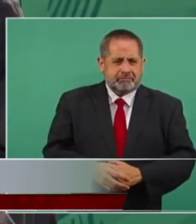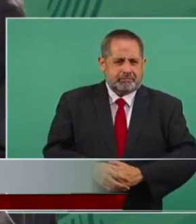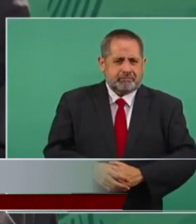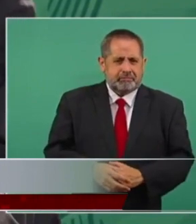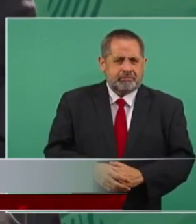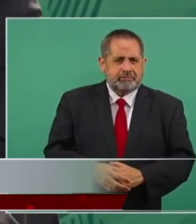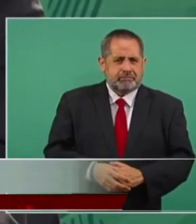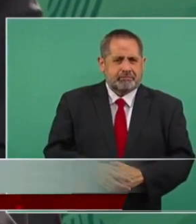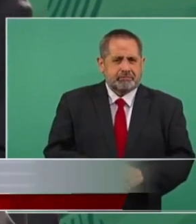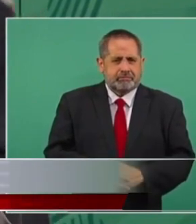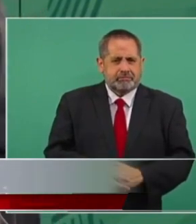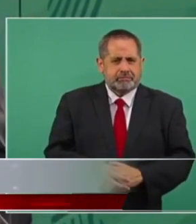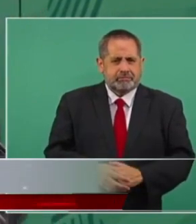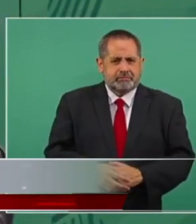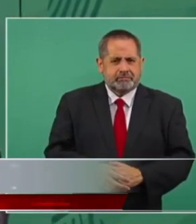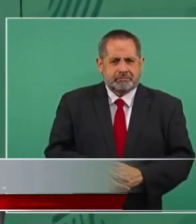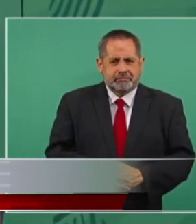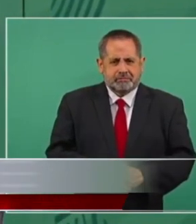y hay que